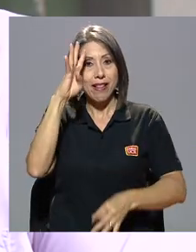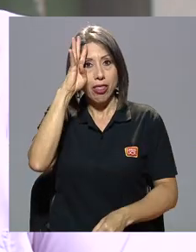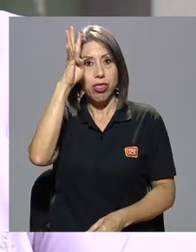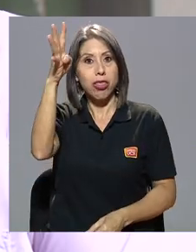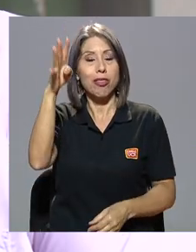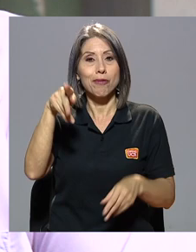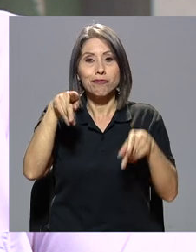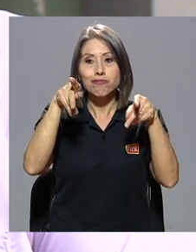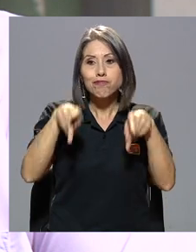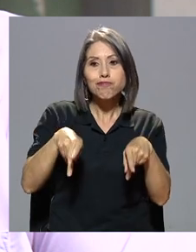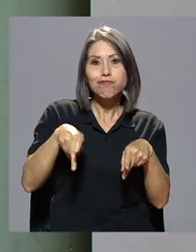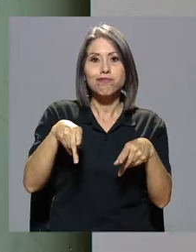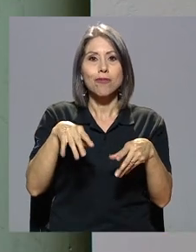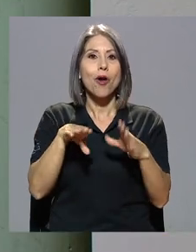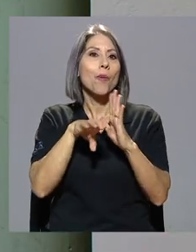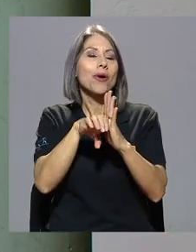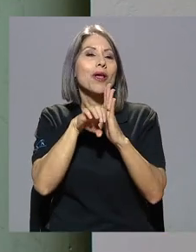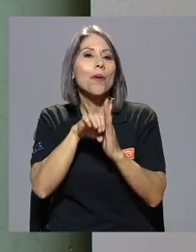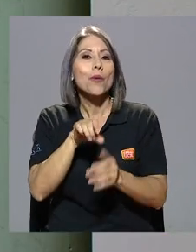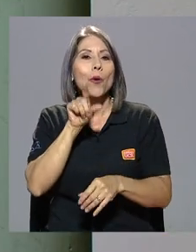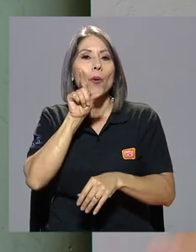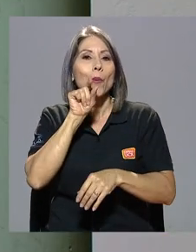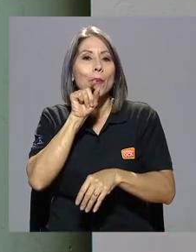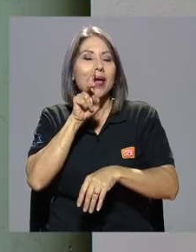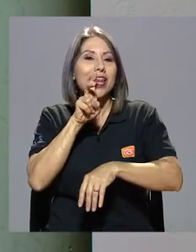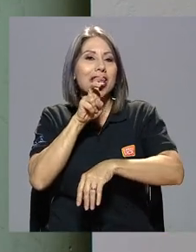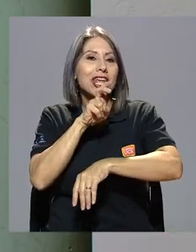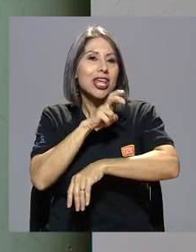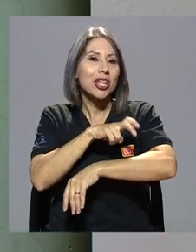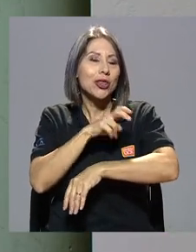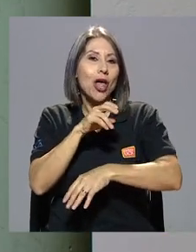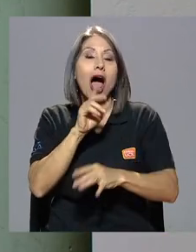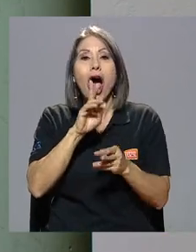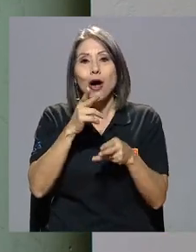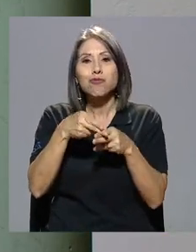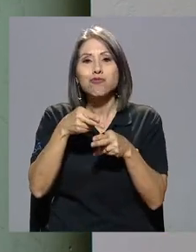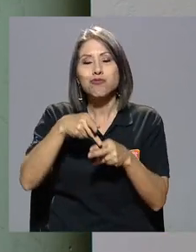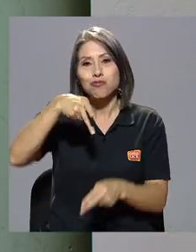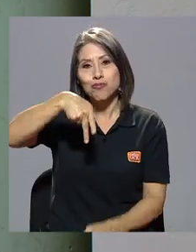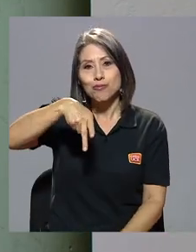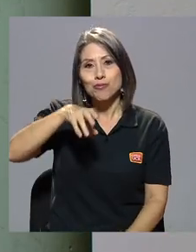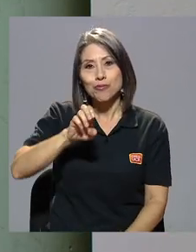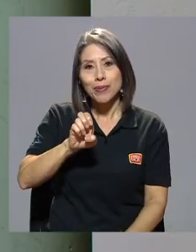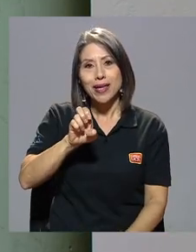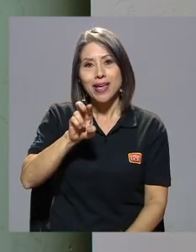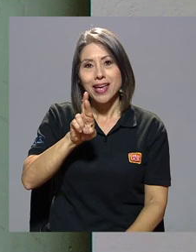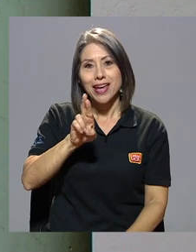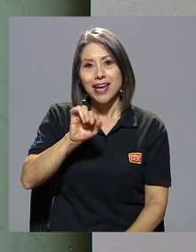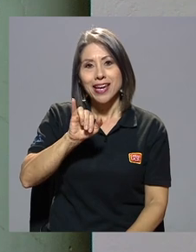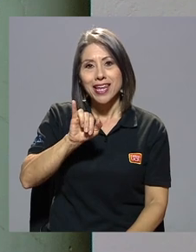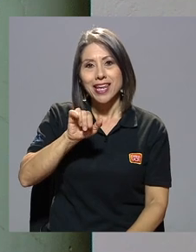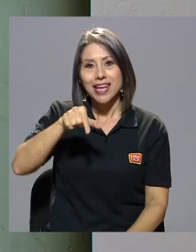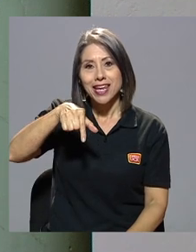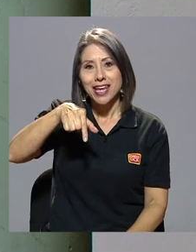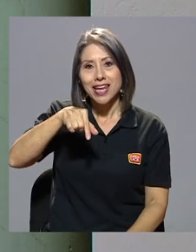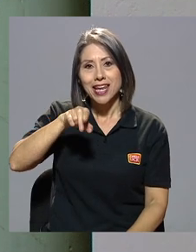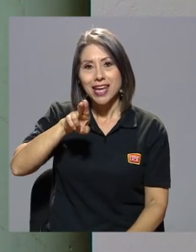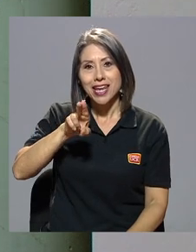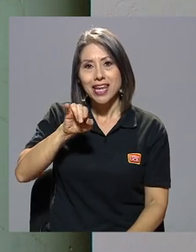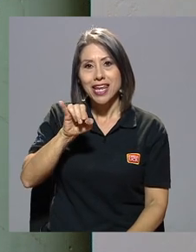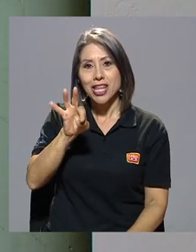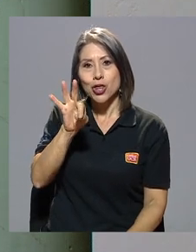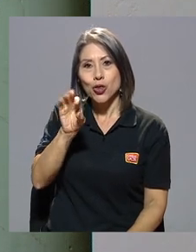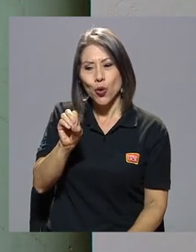como Periquito, Periquito que era un chiquillo que